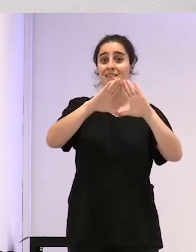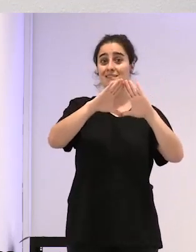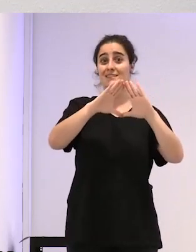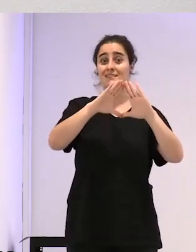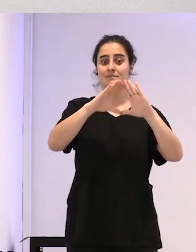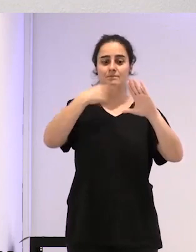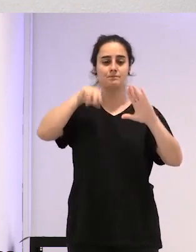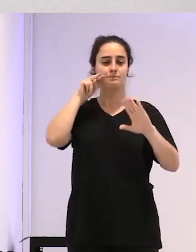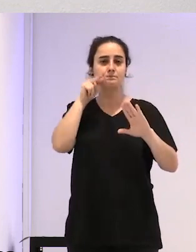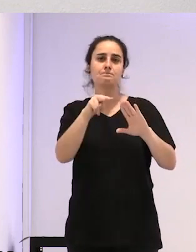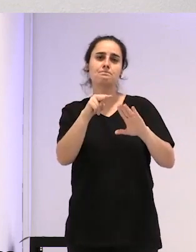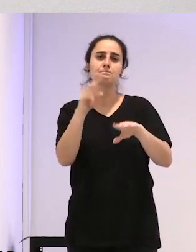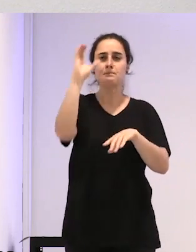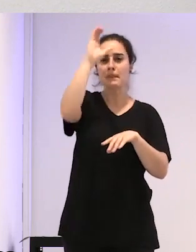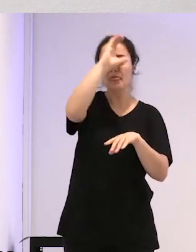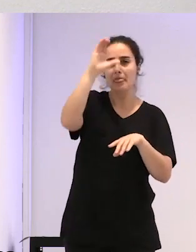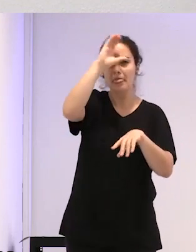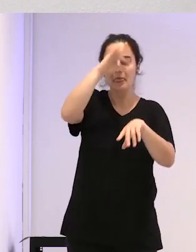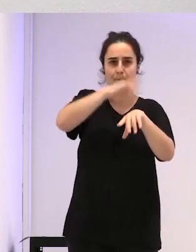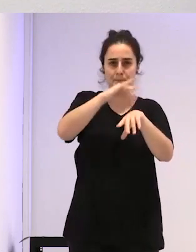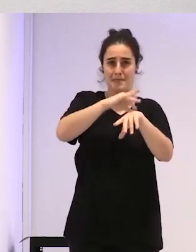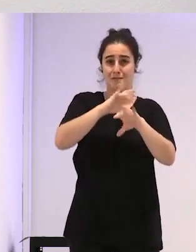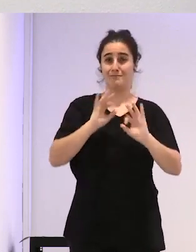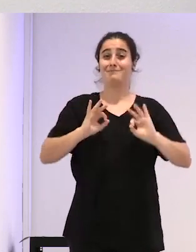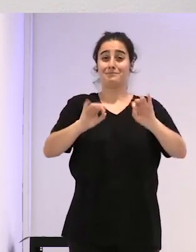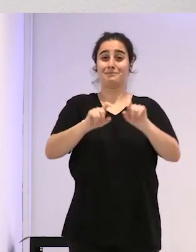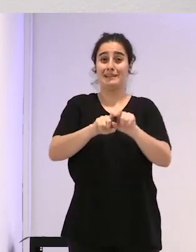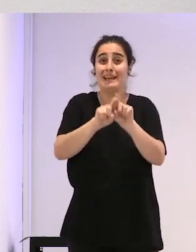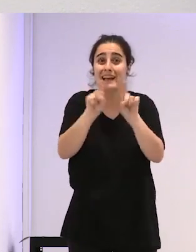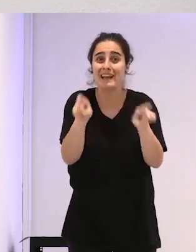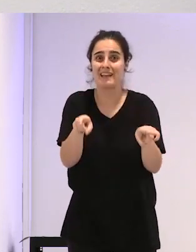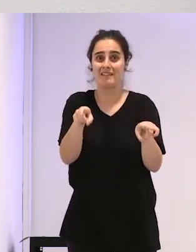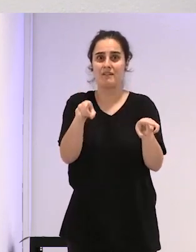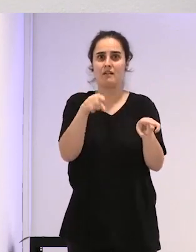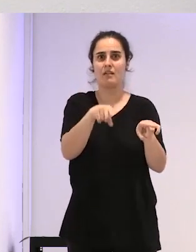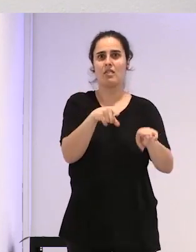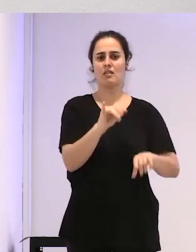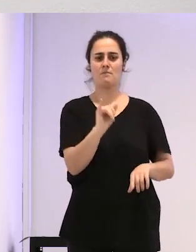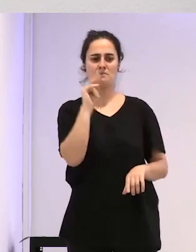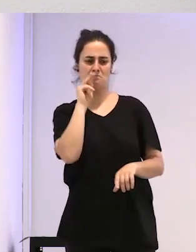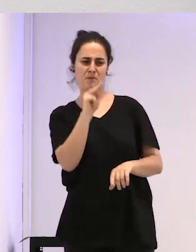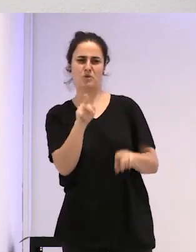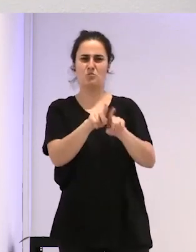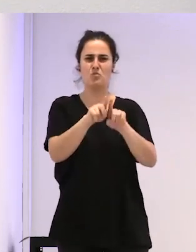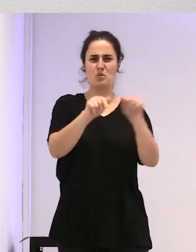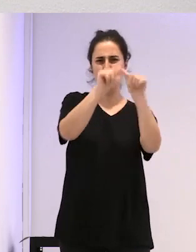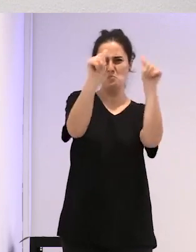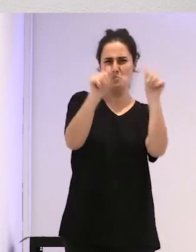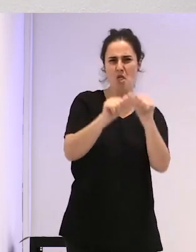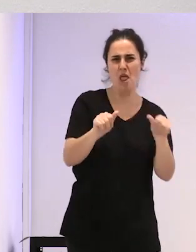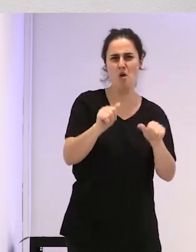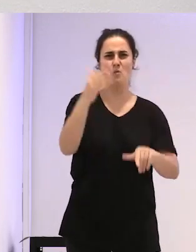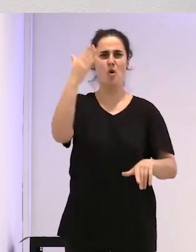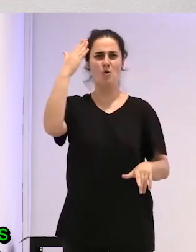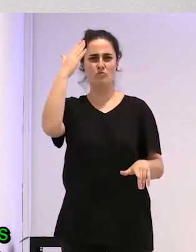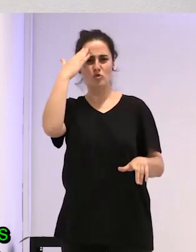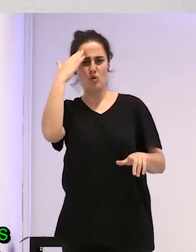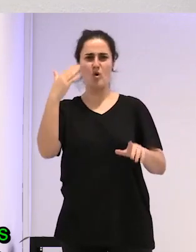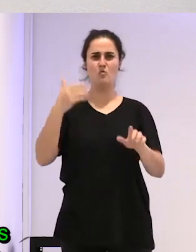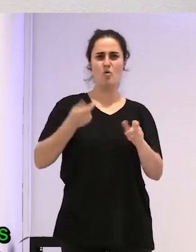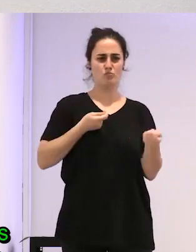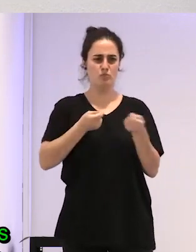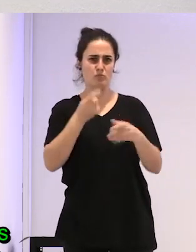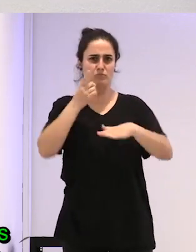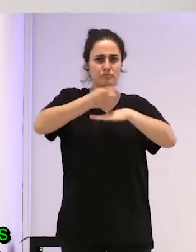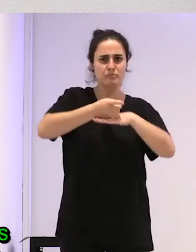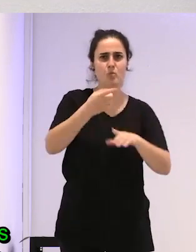a la ciencia médica ginecológica con un modelo muy tutelar, muy paternalista, ¿no?